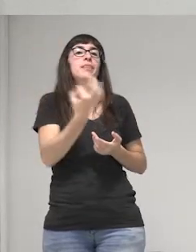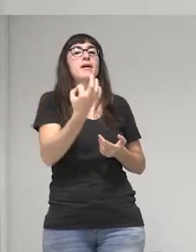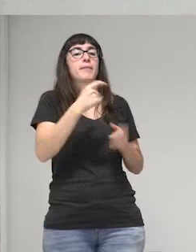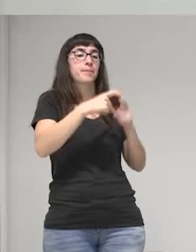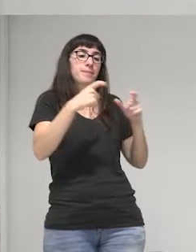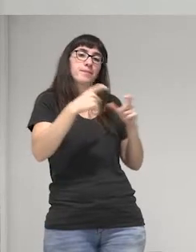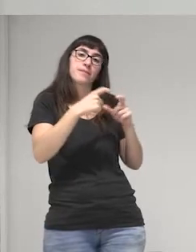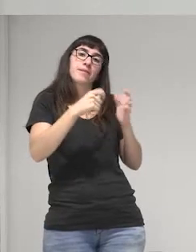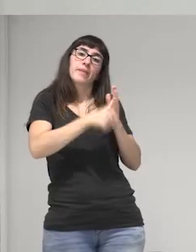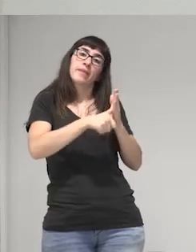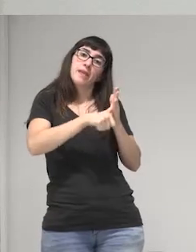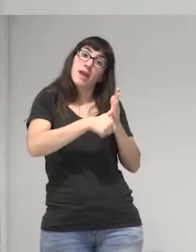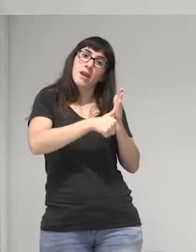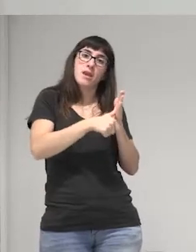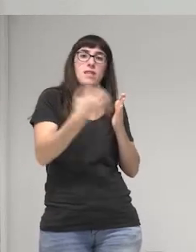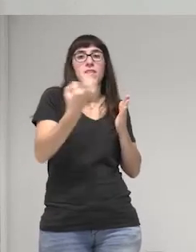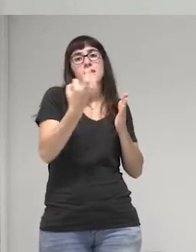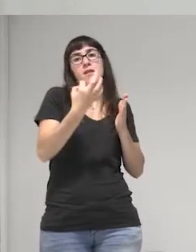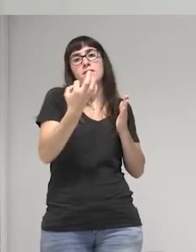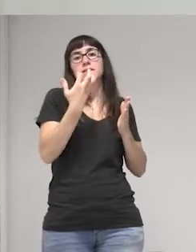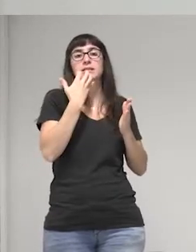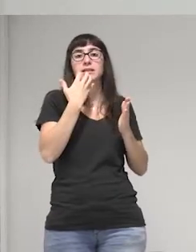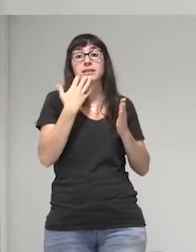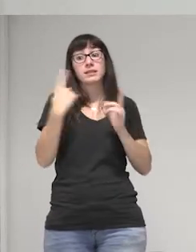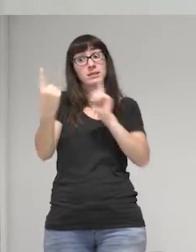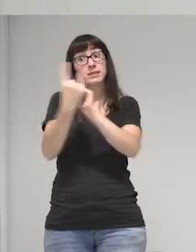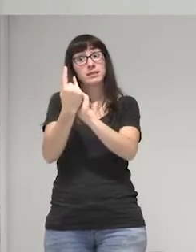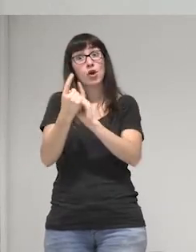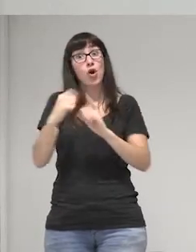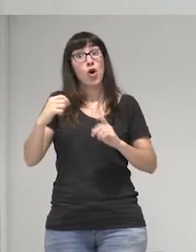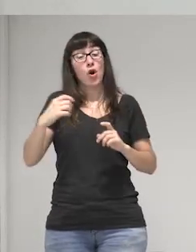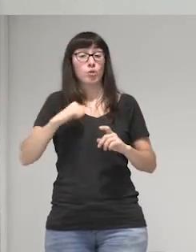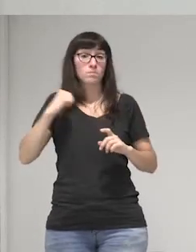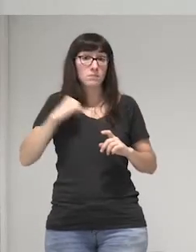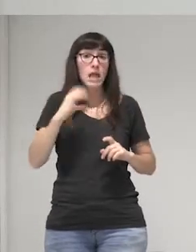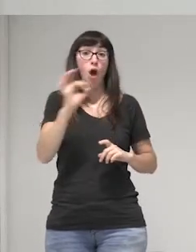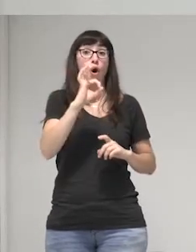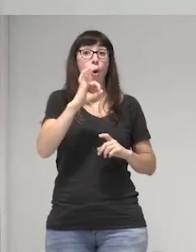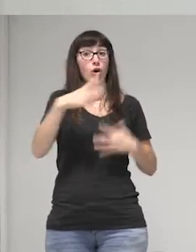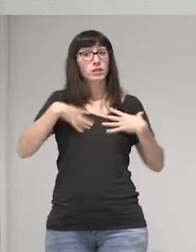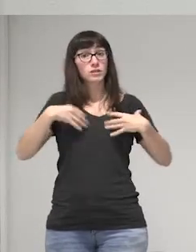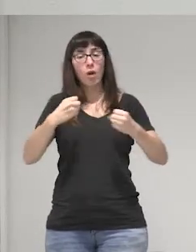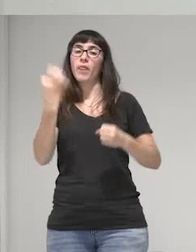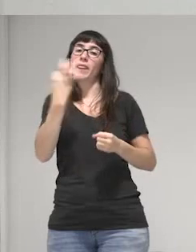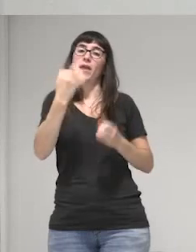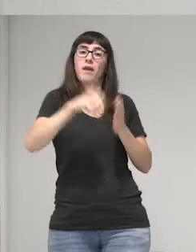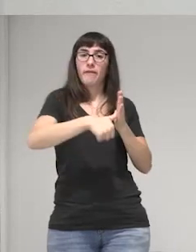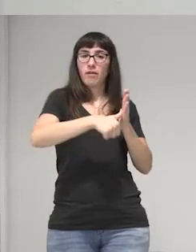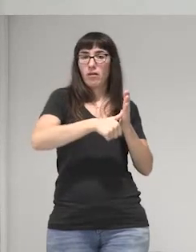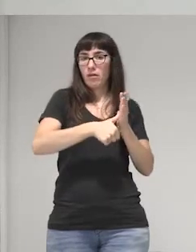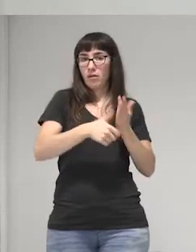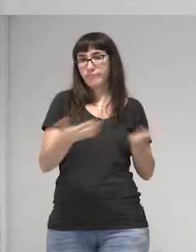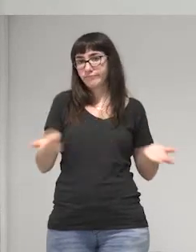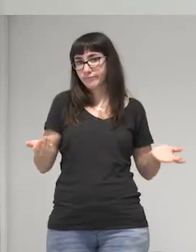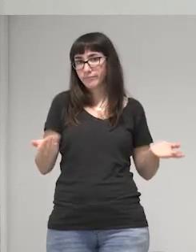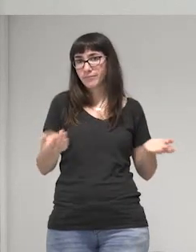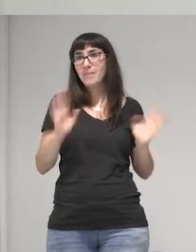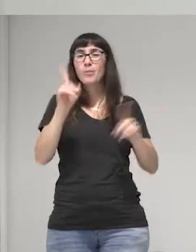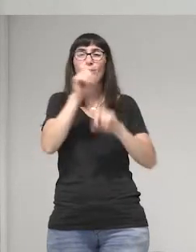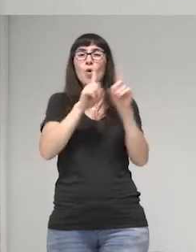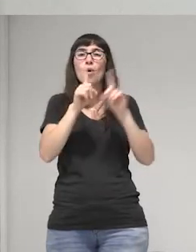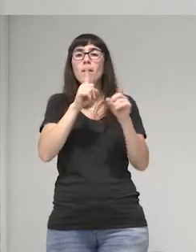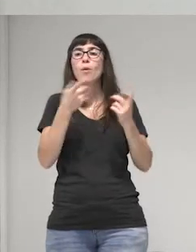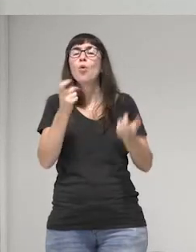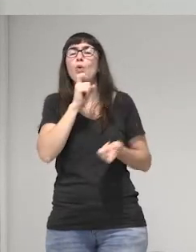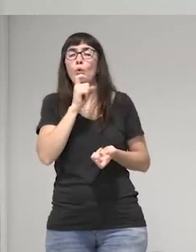documento de identidad si querés que te atiendan seas extranjero o no pero bueno el problema no es ese el problema es cómo lo